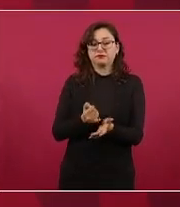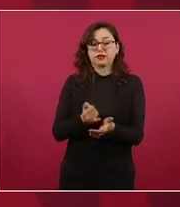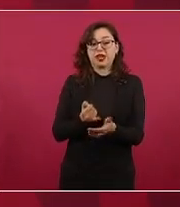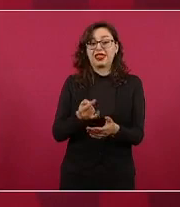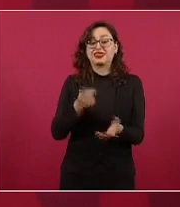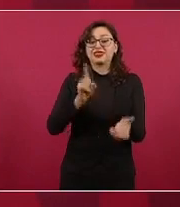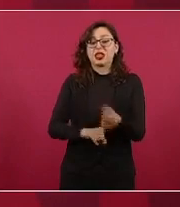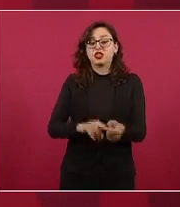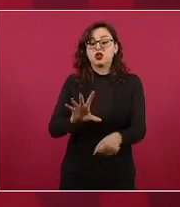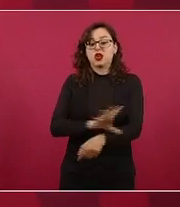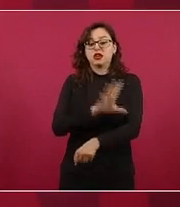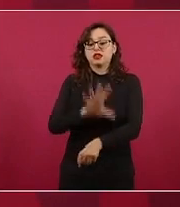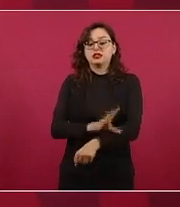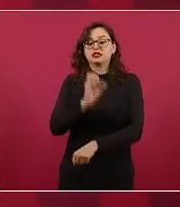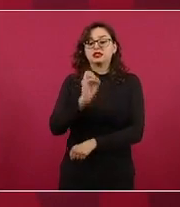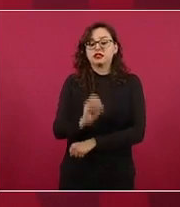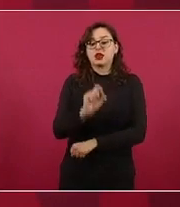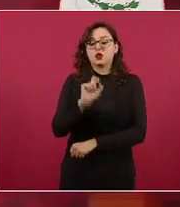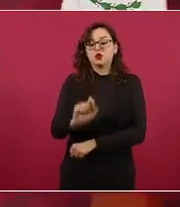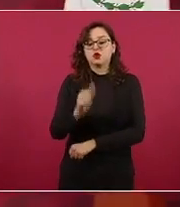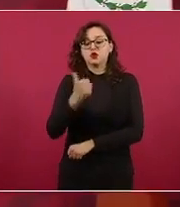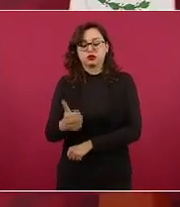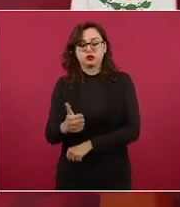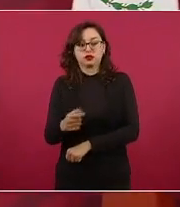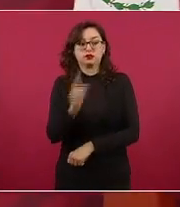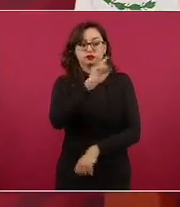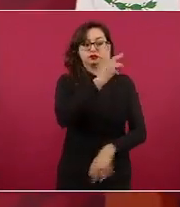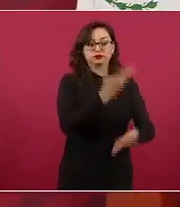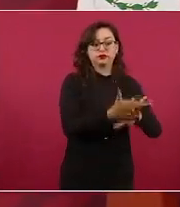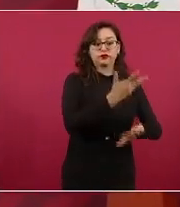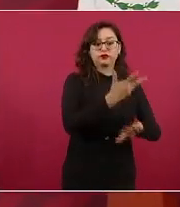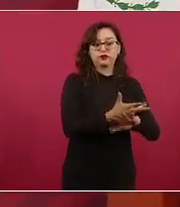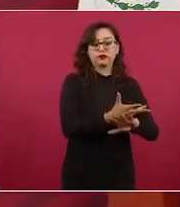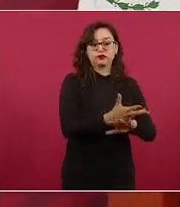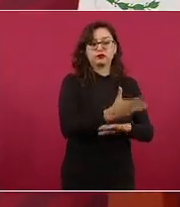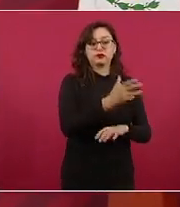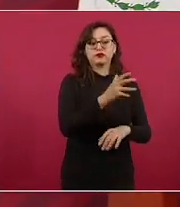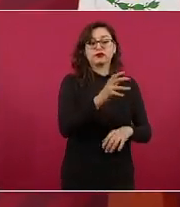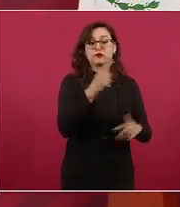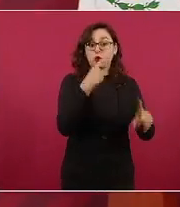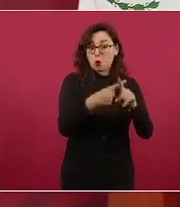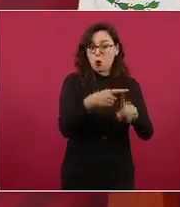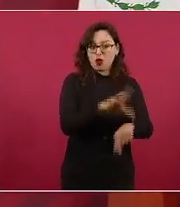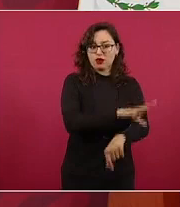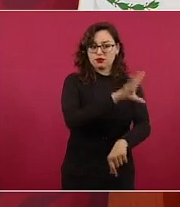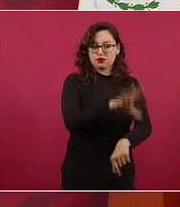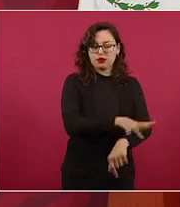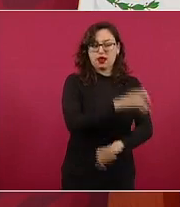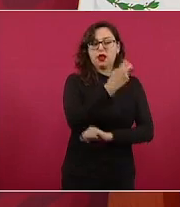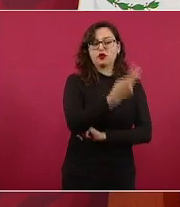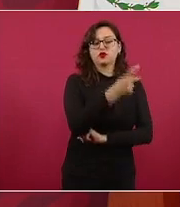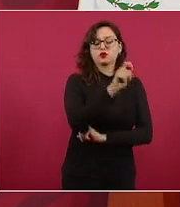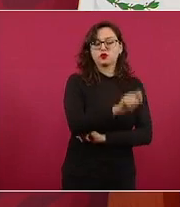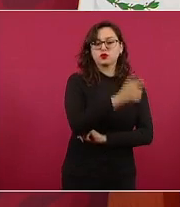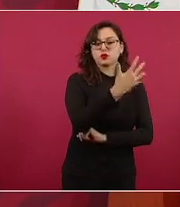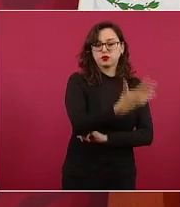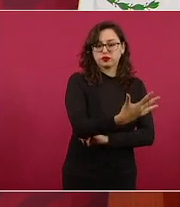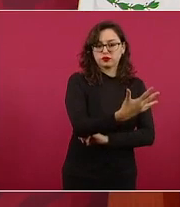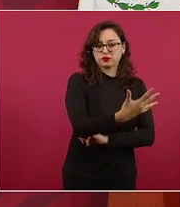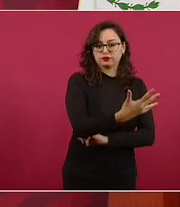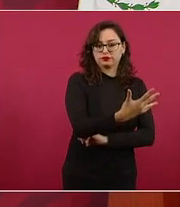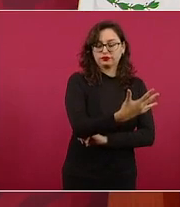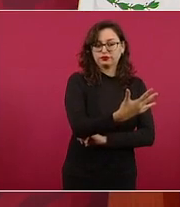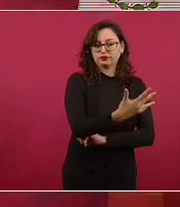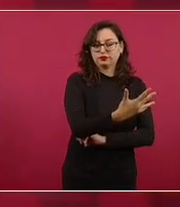y ellos tienen 2.5 y ayer